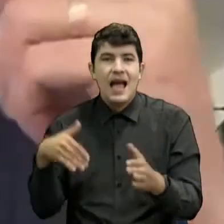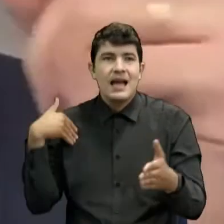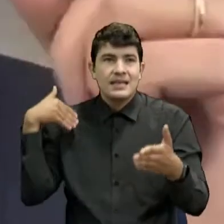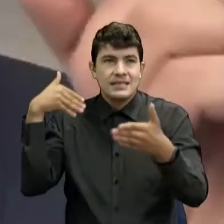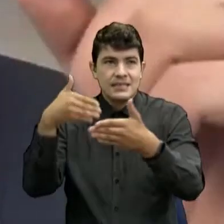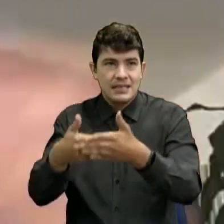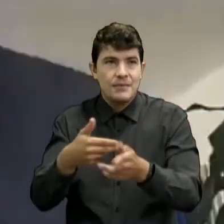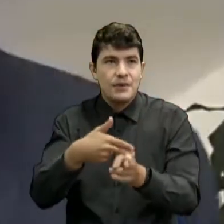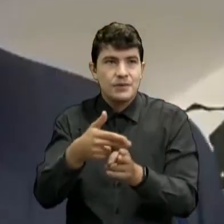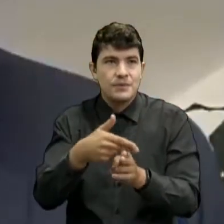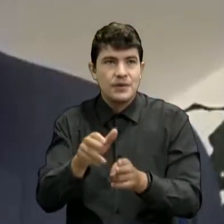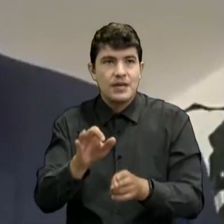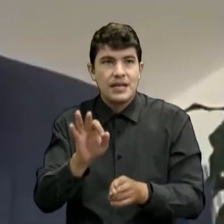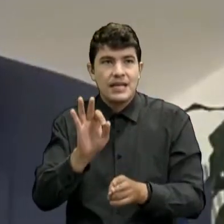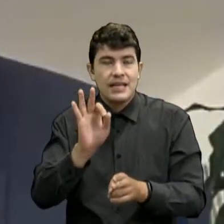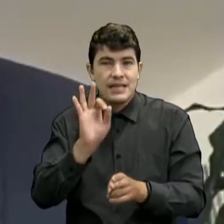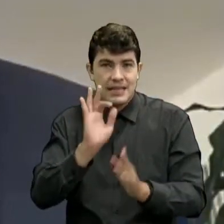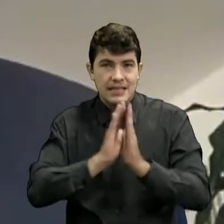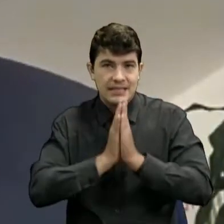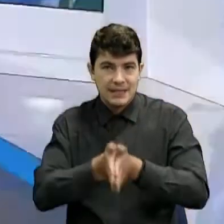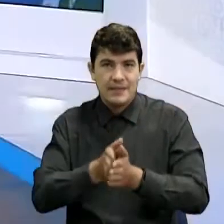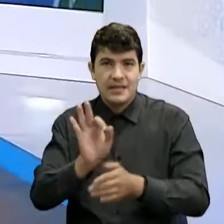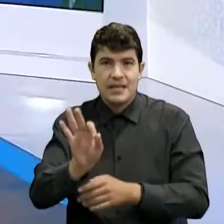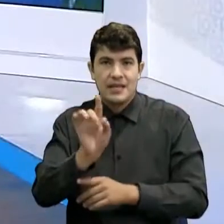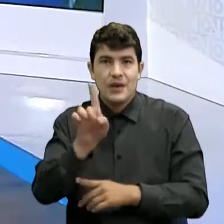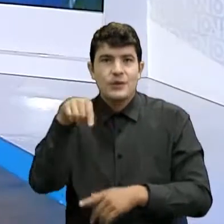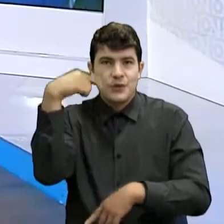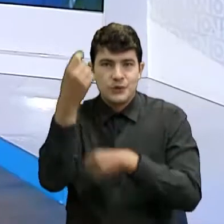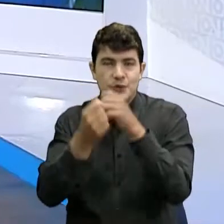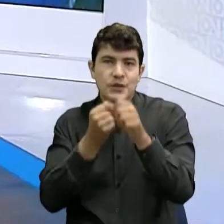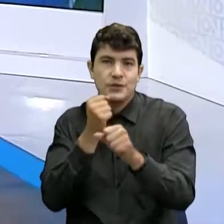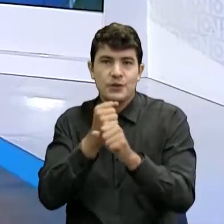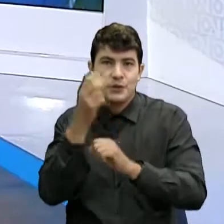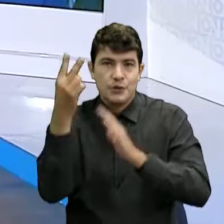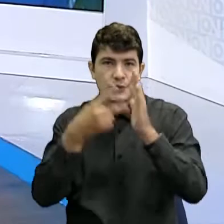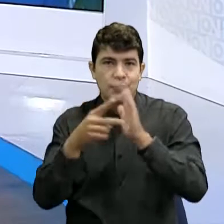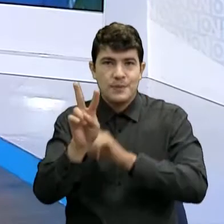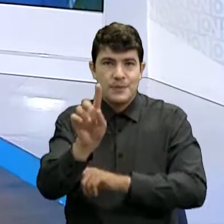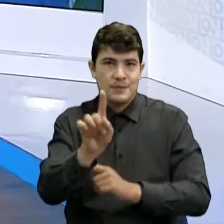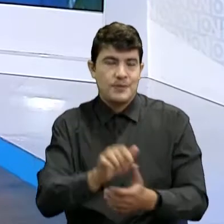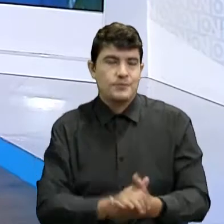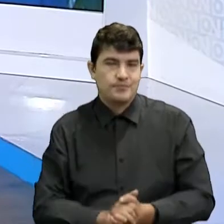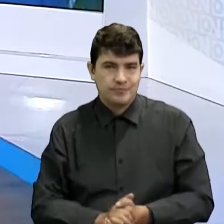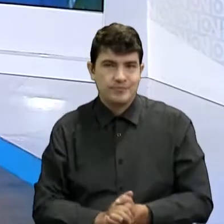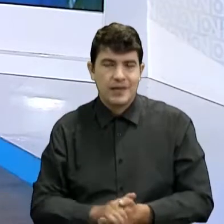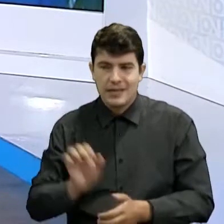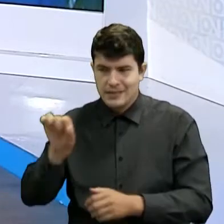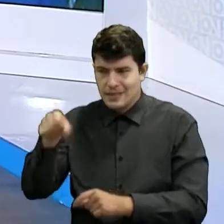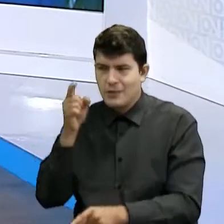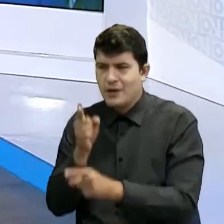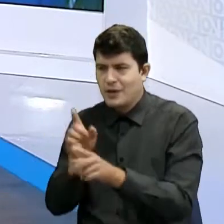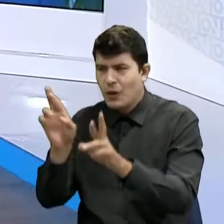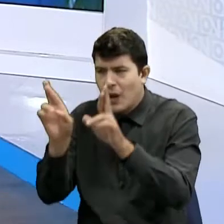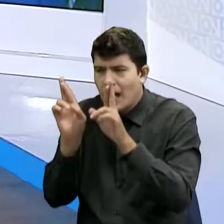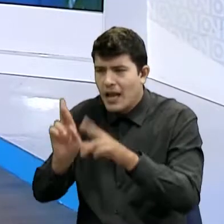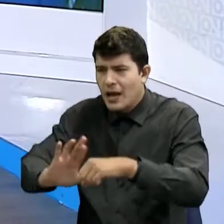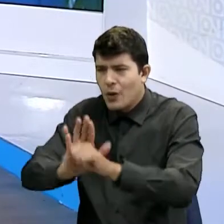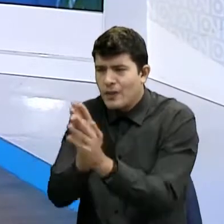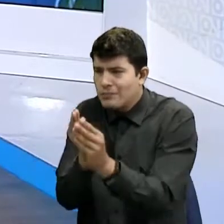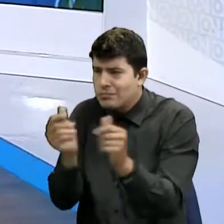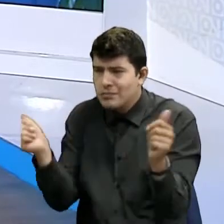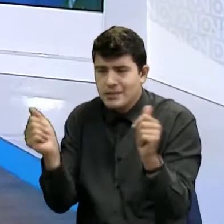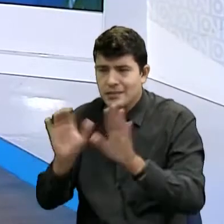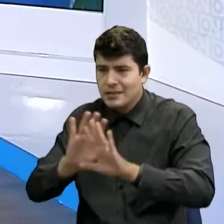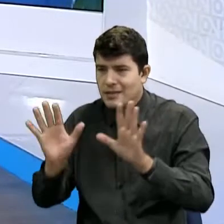31 del 2021. Senador, entonces, siendo optimistas y que el COVID-19 va a desaparecer rápidamente de nuestro país,